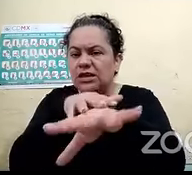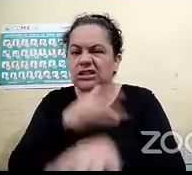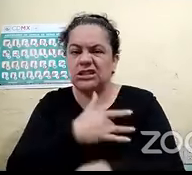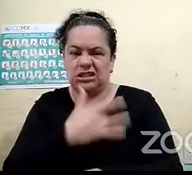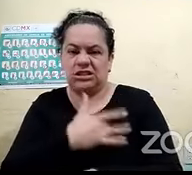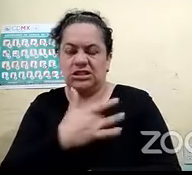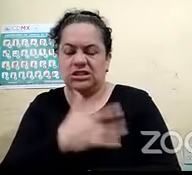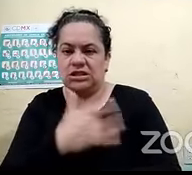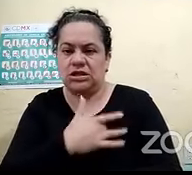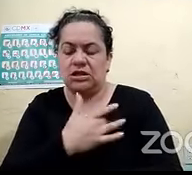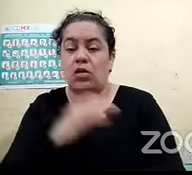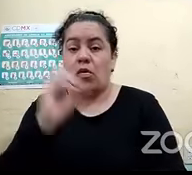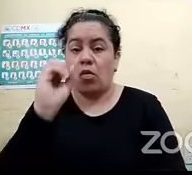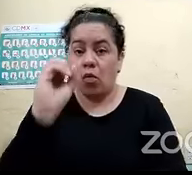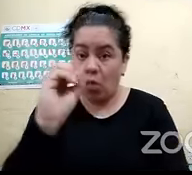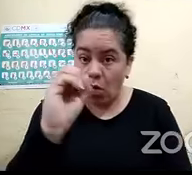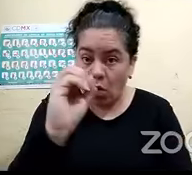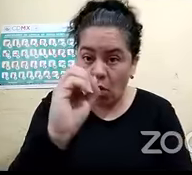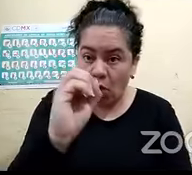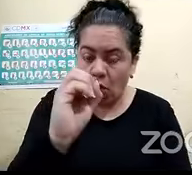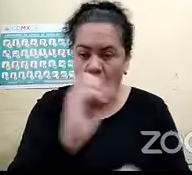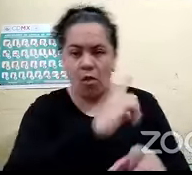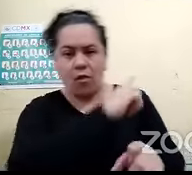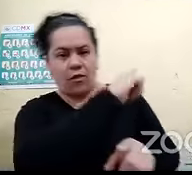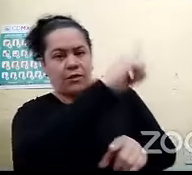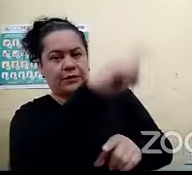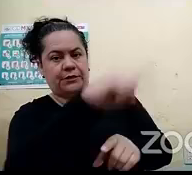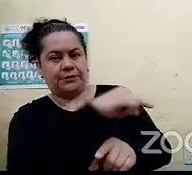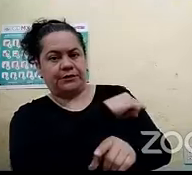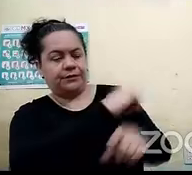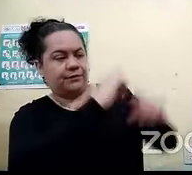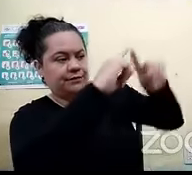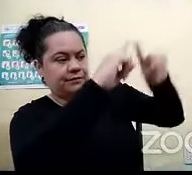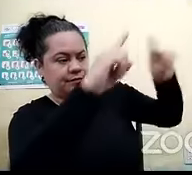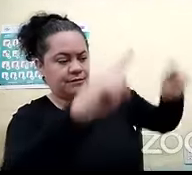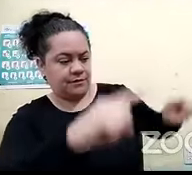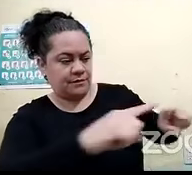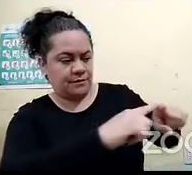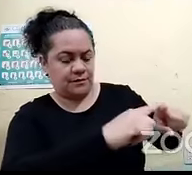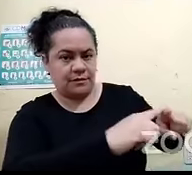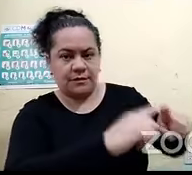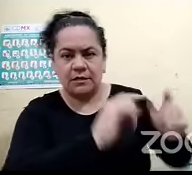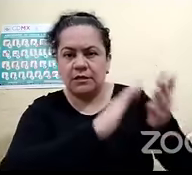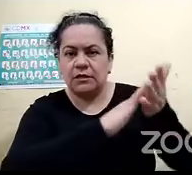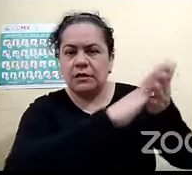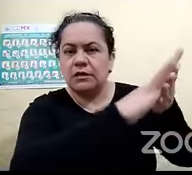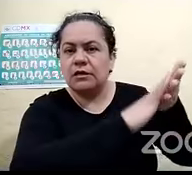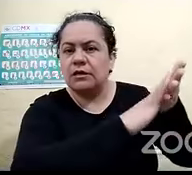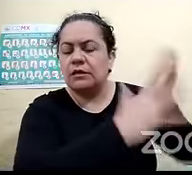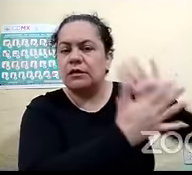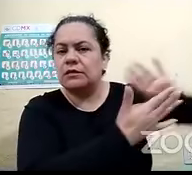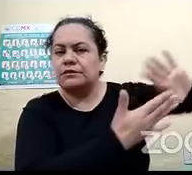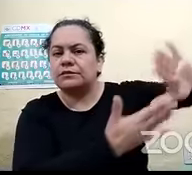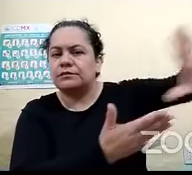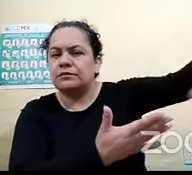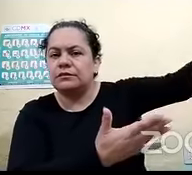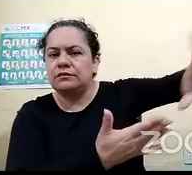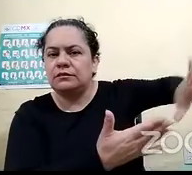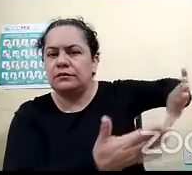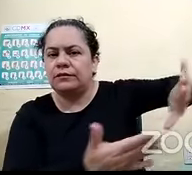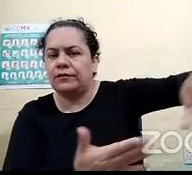braille a una altura razonable en que yo no necesite alzar tanto mis manos